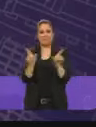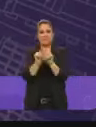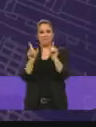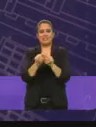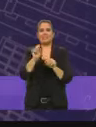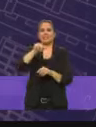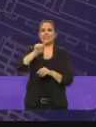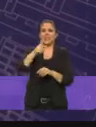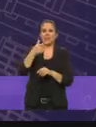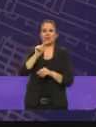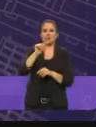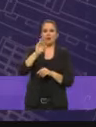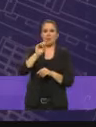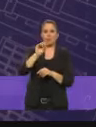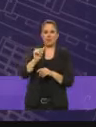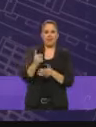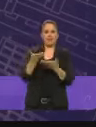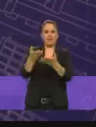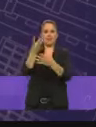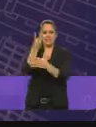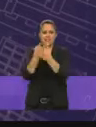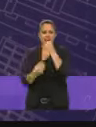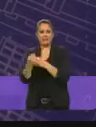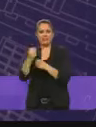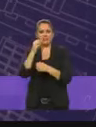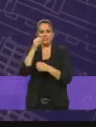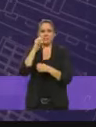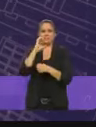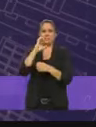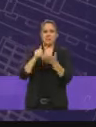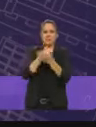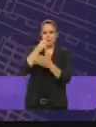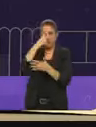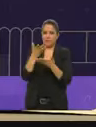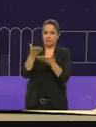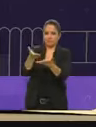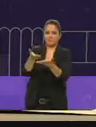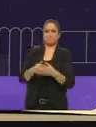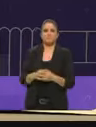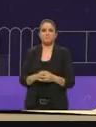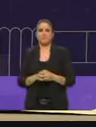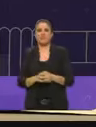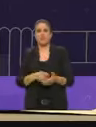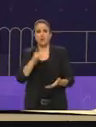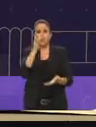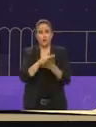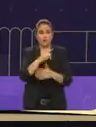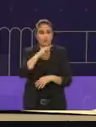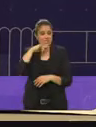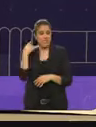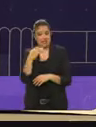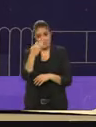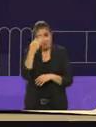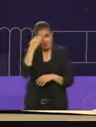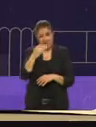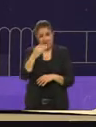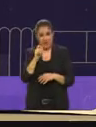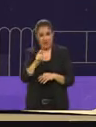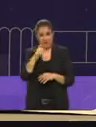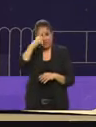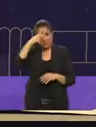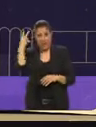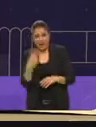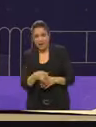Taboada candidato por la coalición va por la CDMX candidato tiene dos minutos en pantalla el único Chilango Moment fue para tus contratistas